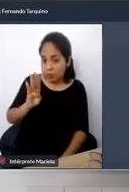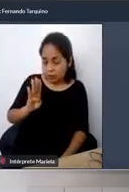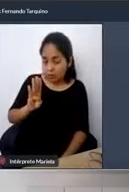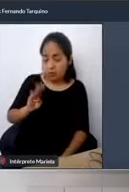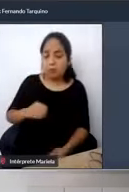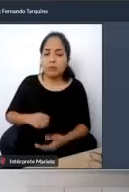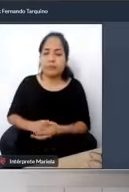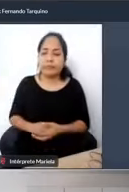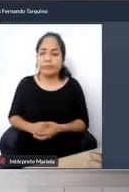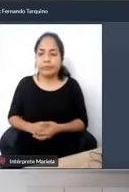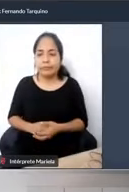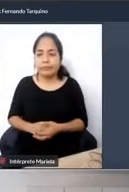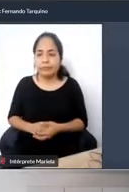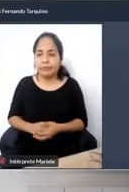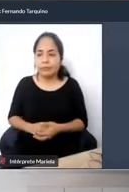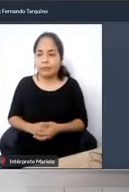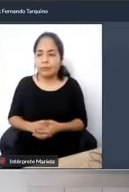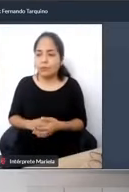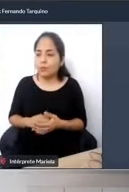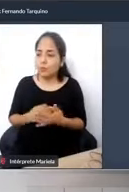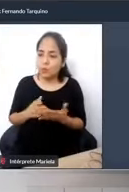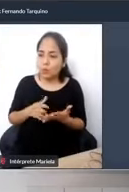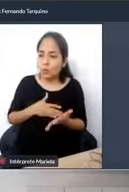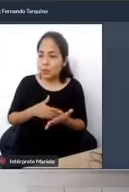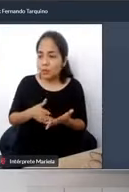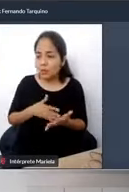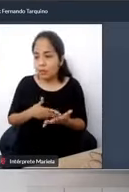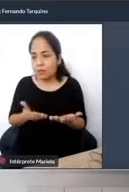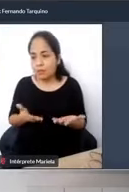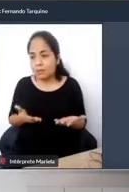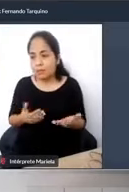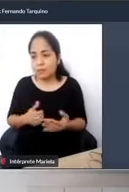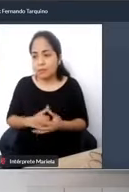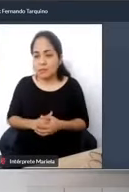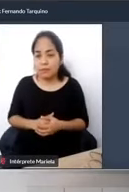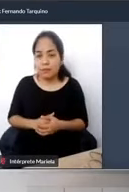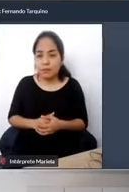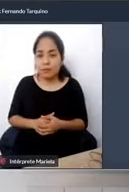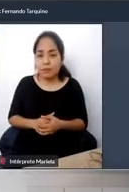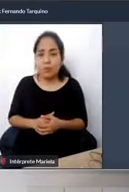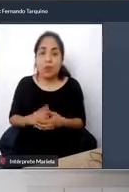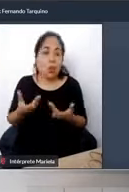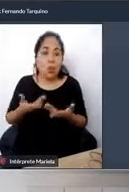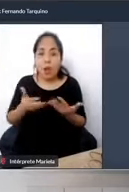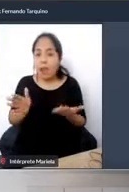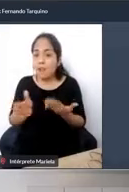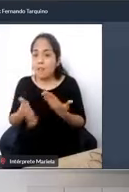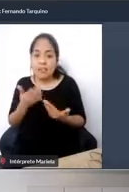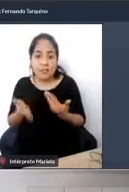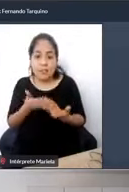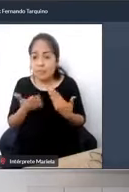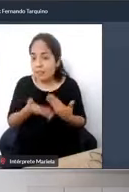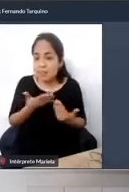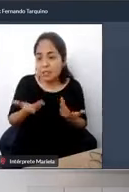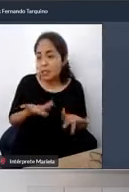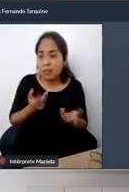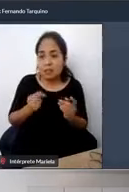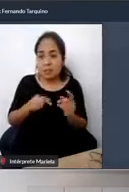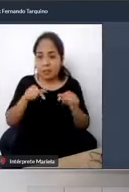es bastante... no existe arquitectura, no existen las facilidades para llevar a cabo este trabajo.